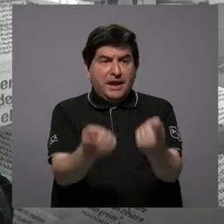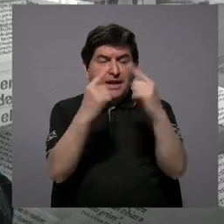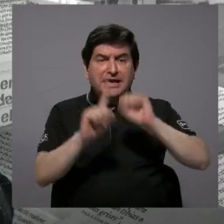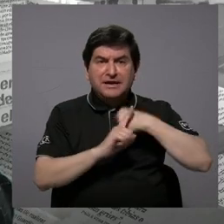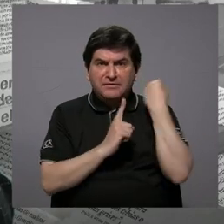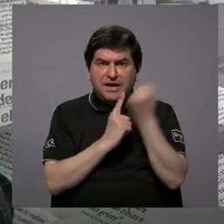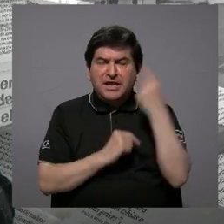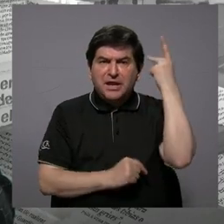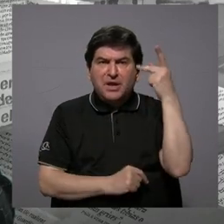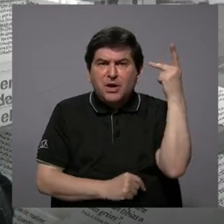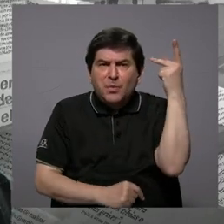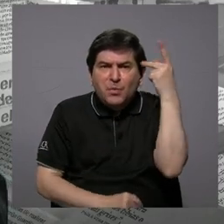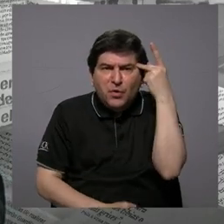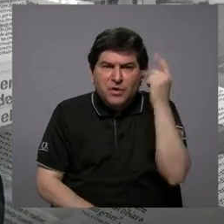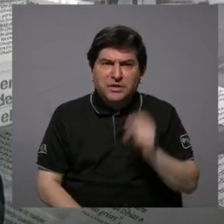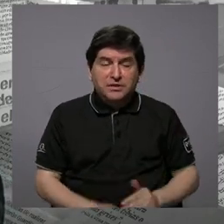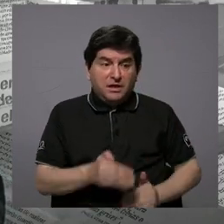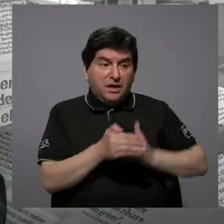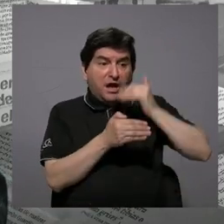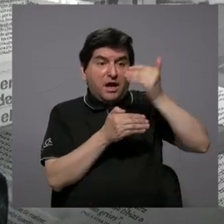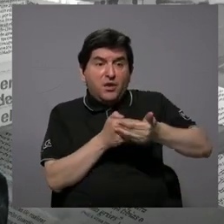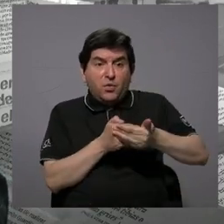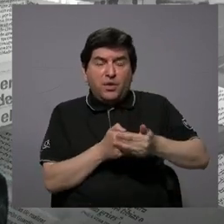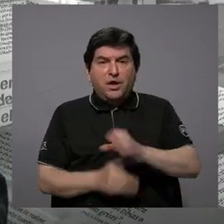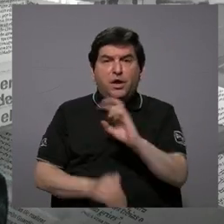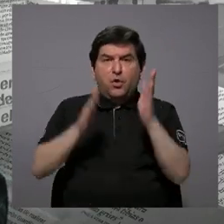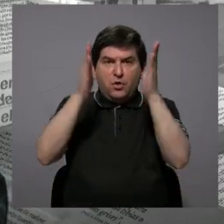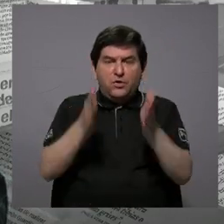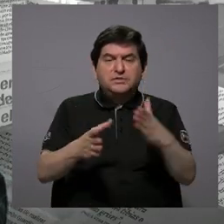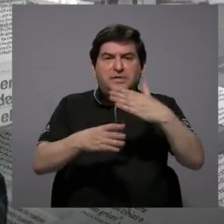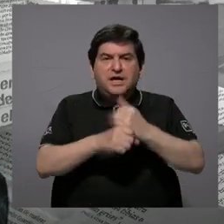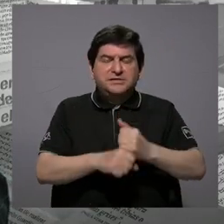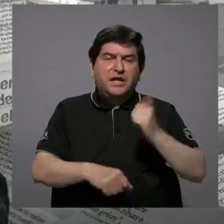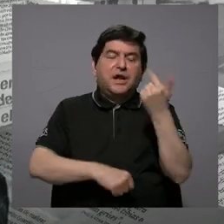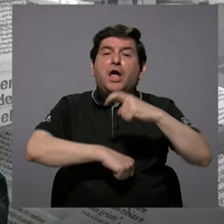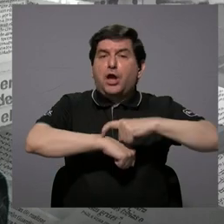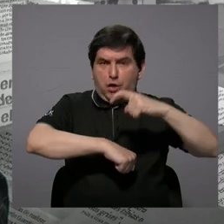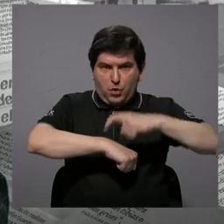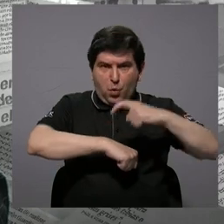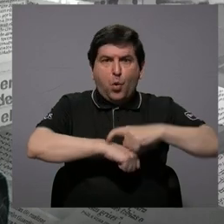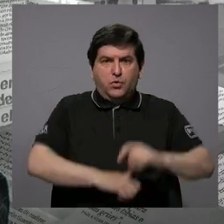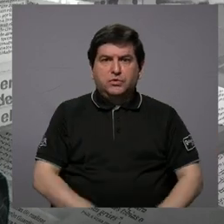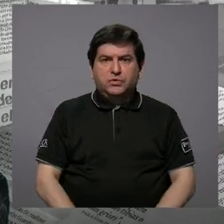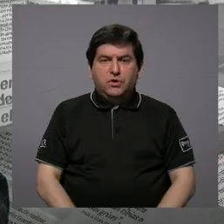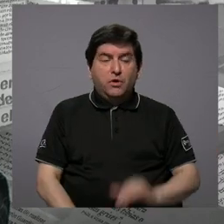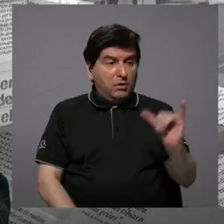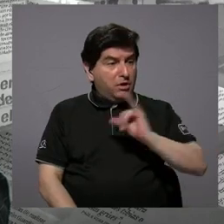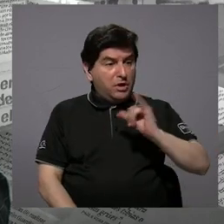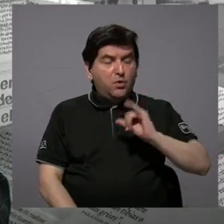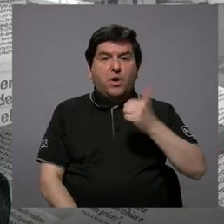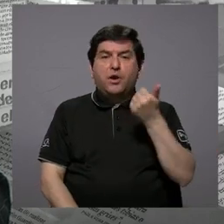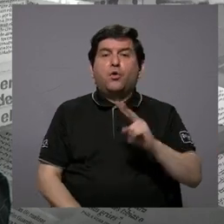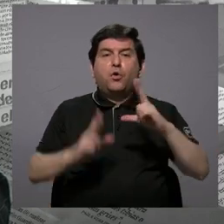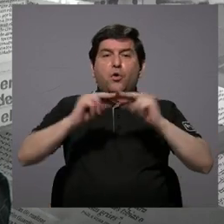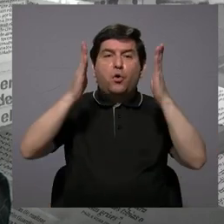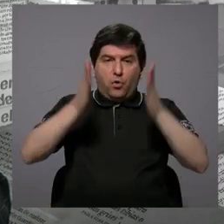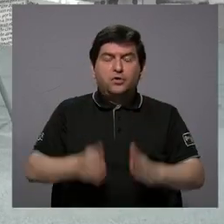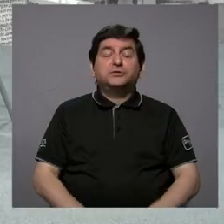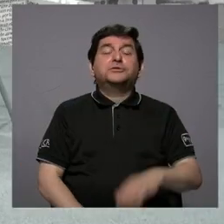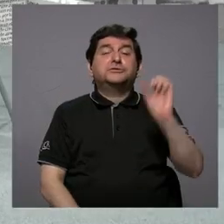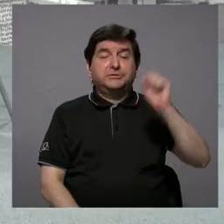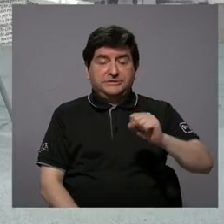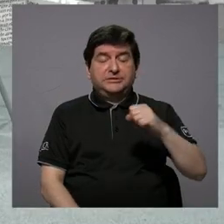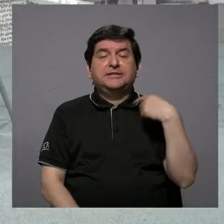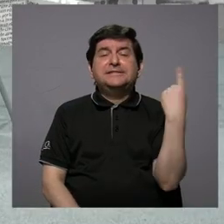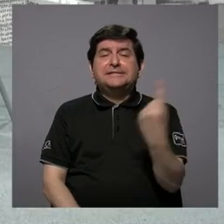en una situación política, lo que luego los costarricenses hicieron en otro momento dado con otros nicaragüenses. Entonces,